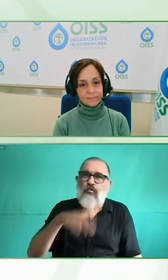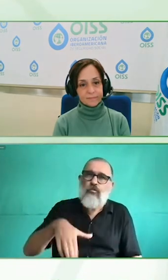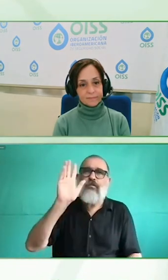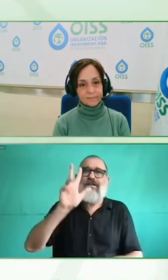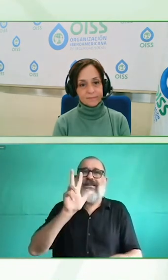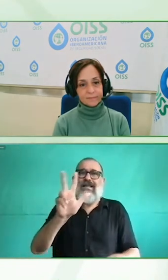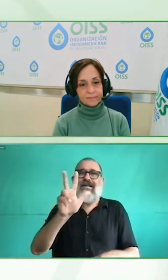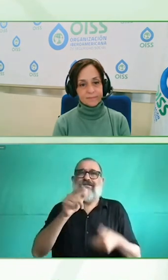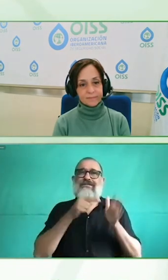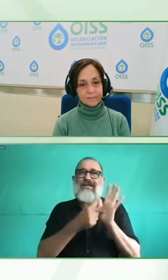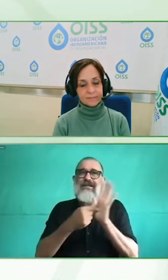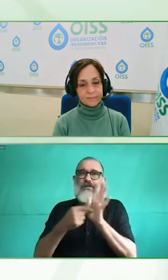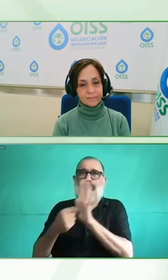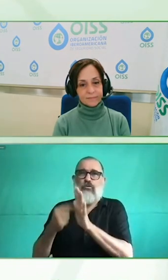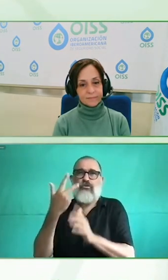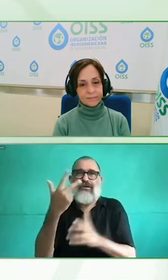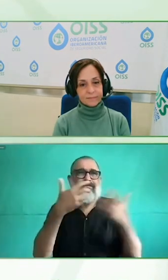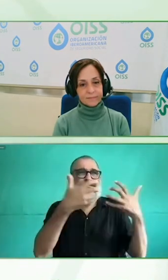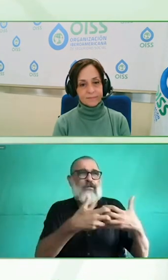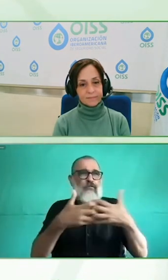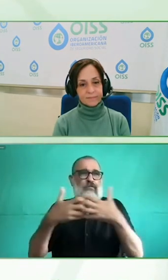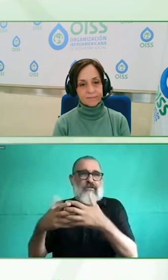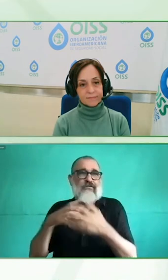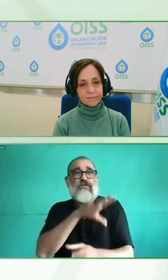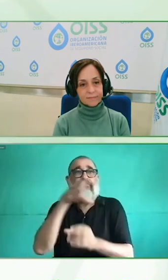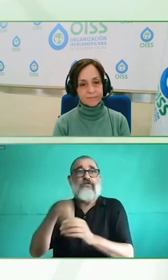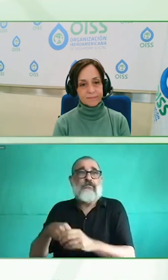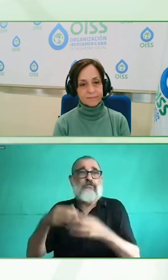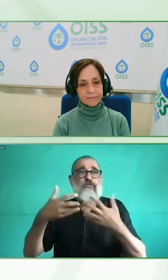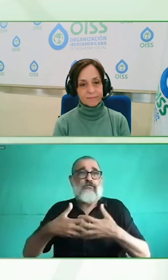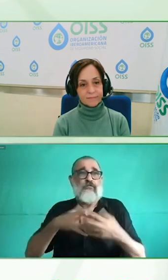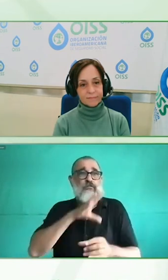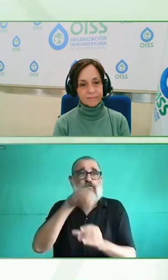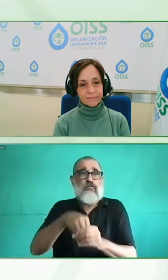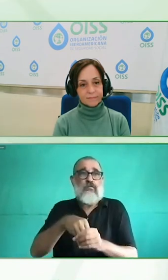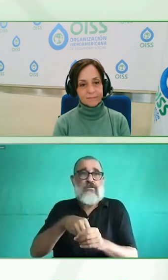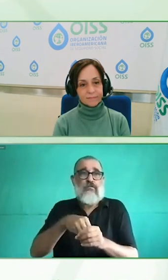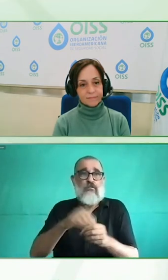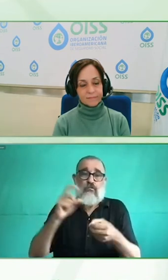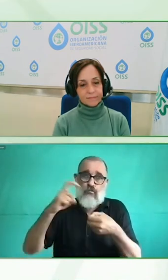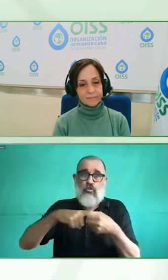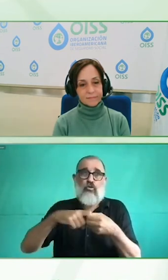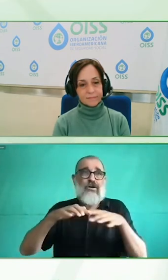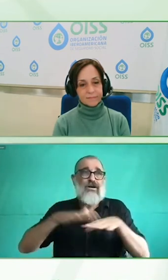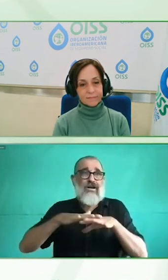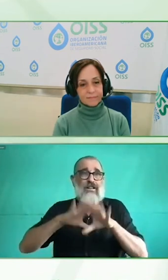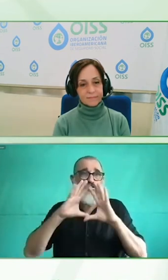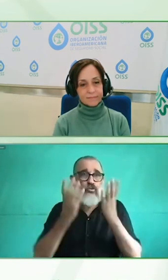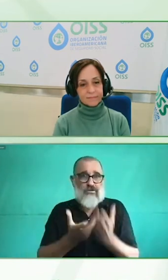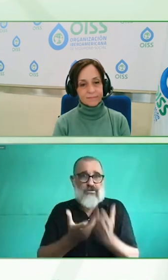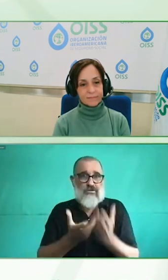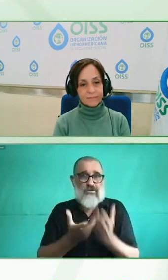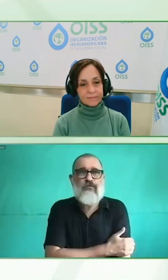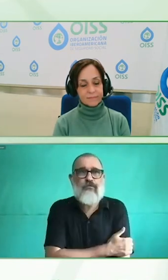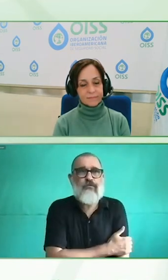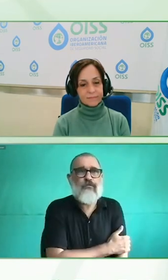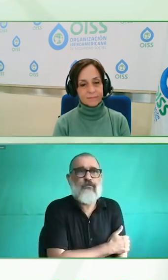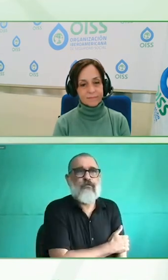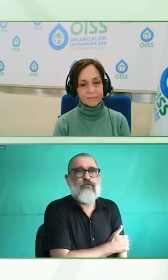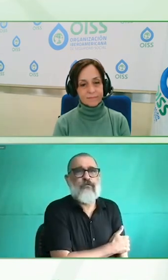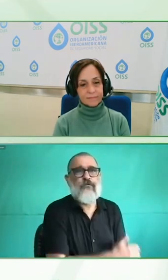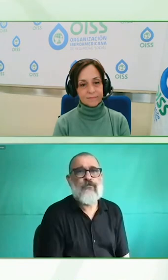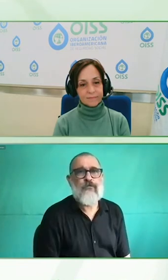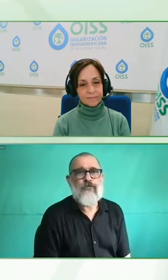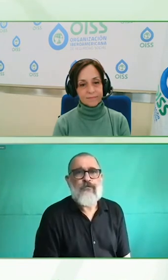red mundial primero bueno lo real como mencionaste Andrés desarrolló un